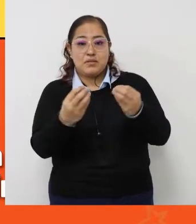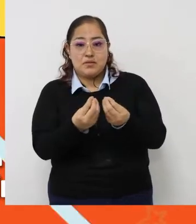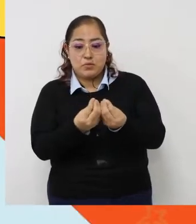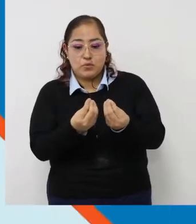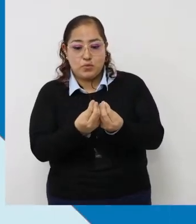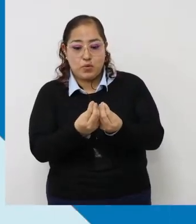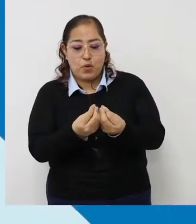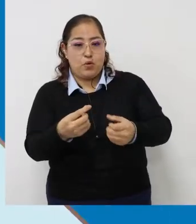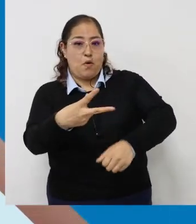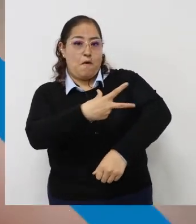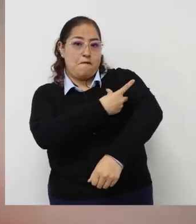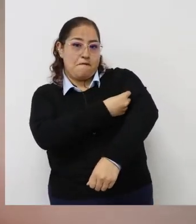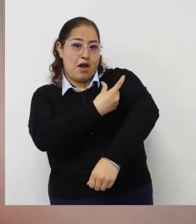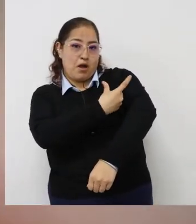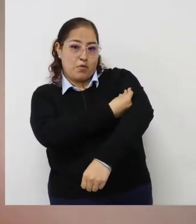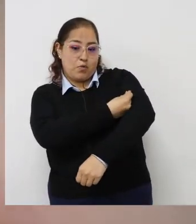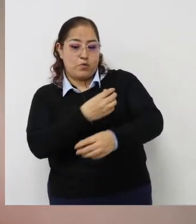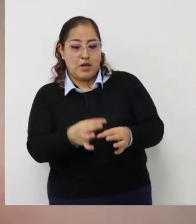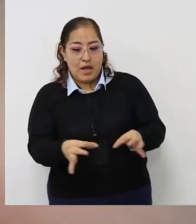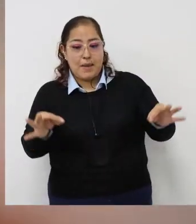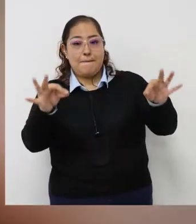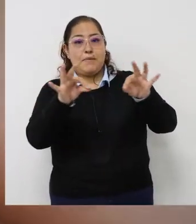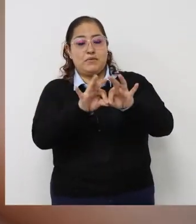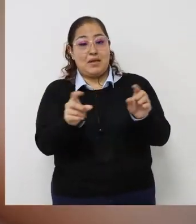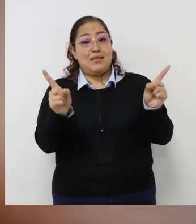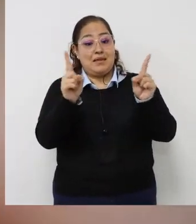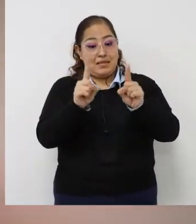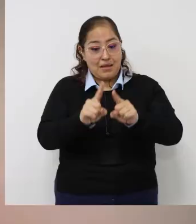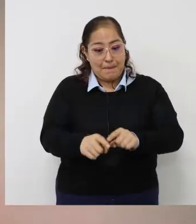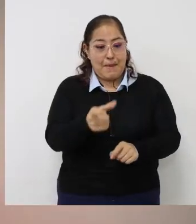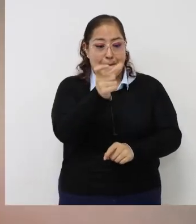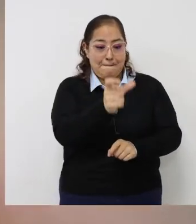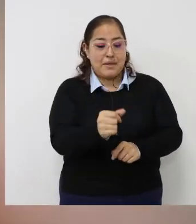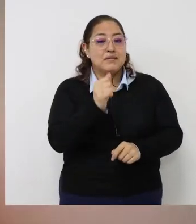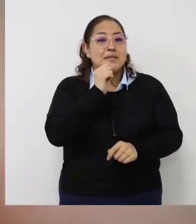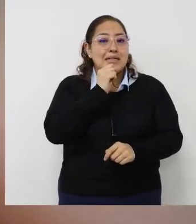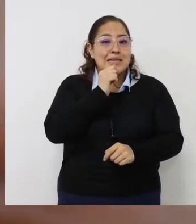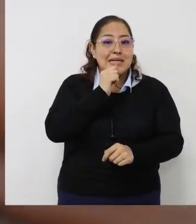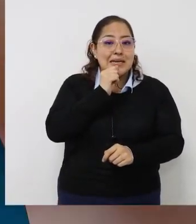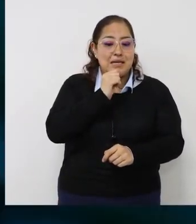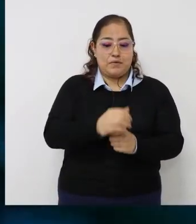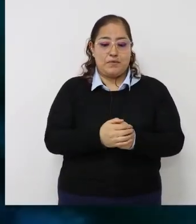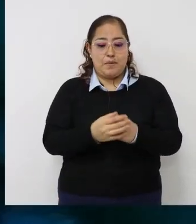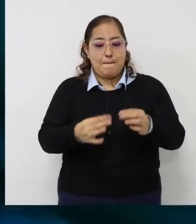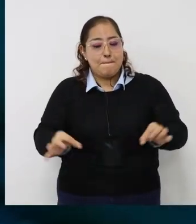permanezca hidratado. Su salud es un compromiso que asumimos juntos.